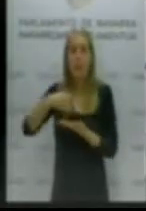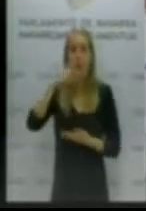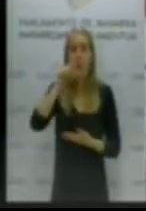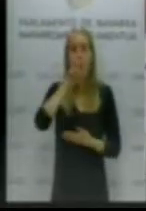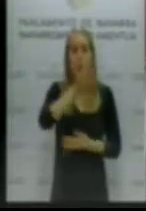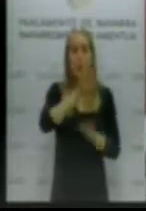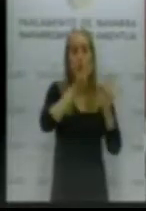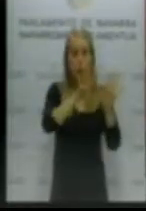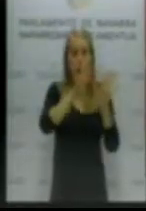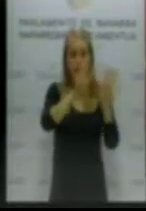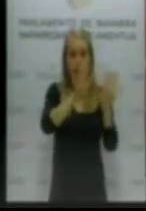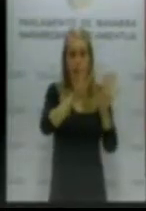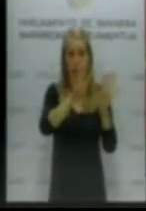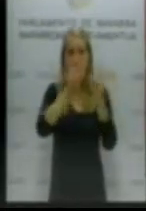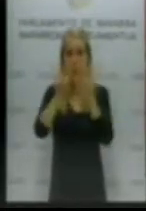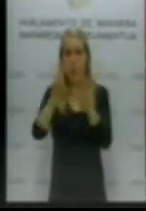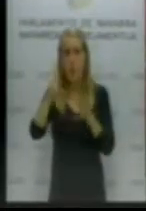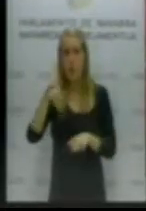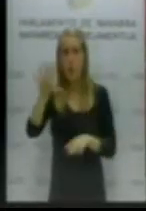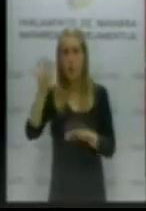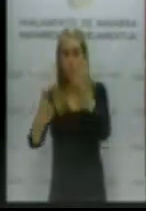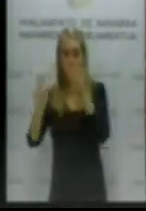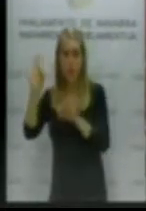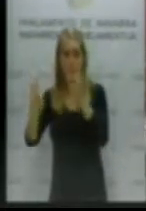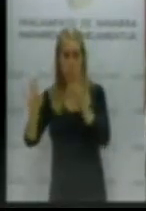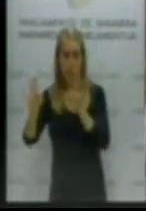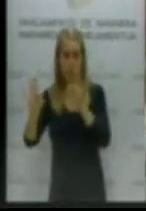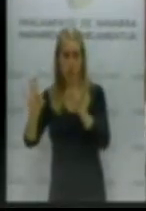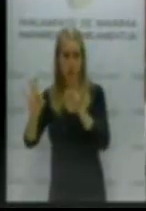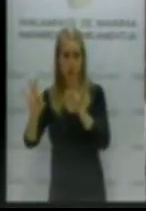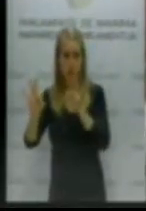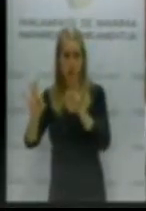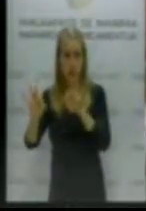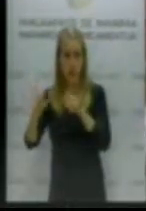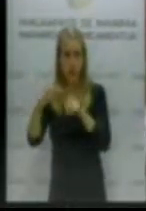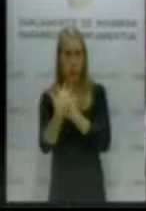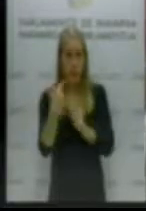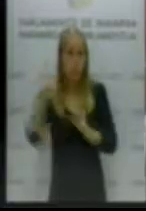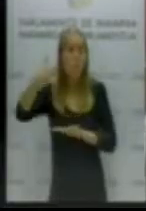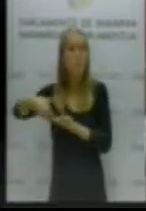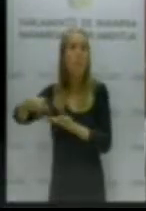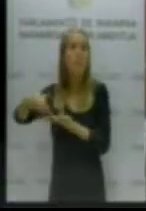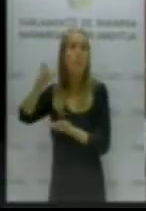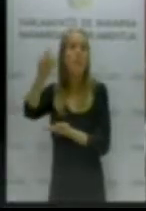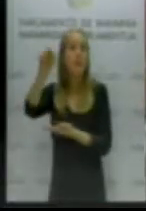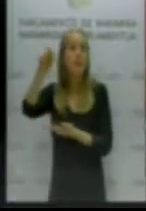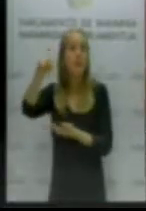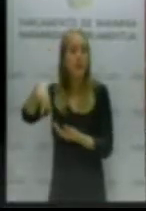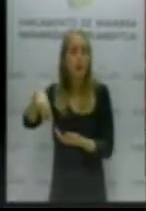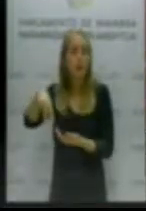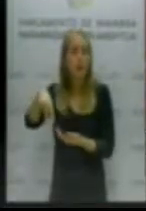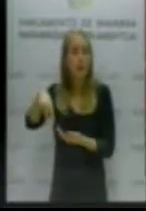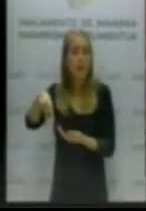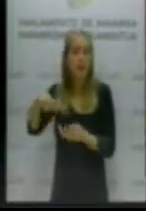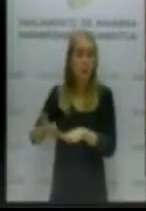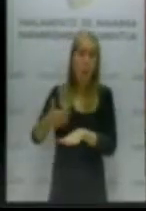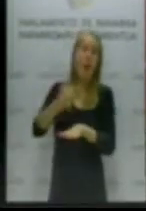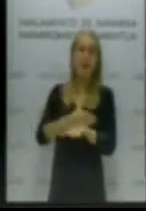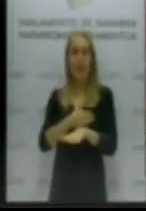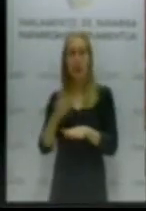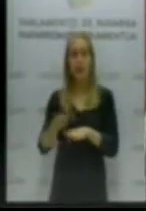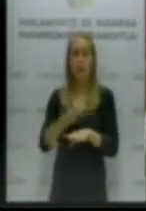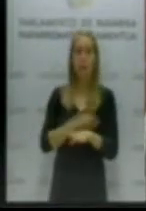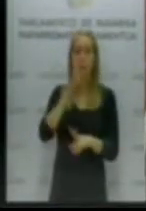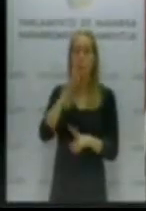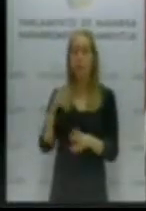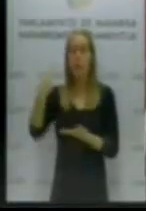,5% de los casos son solicitados los anticipos para las pensiones de